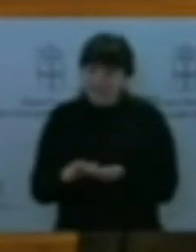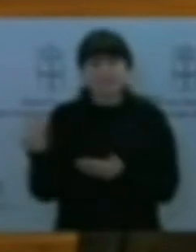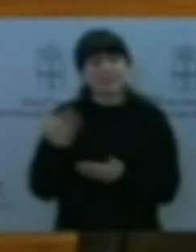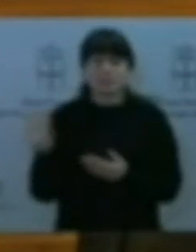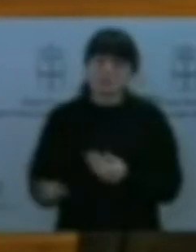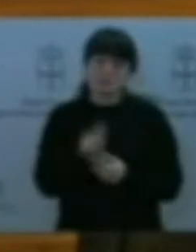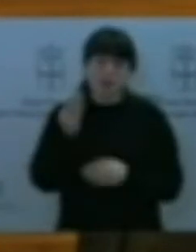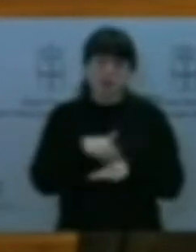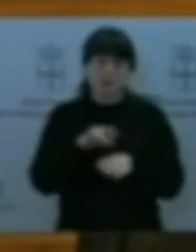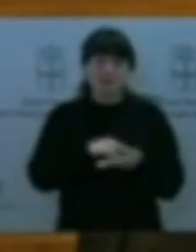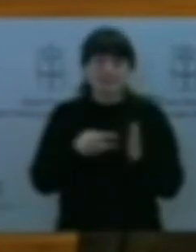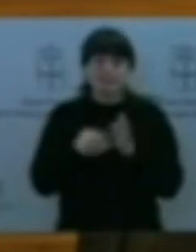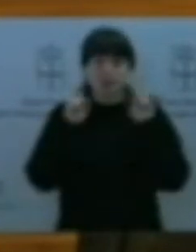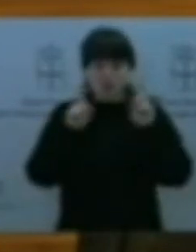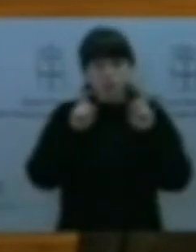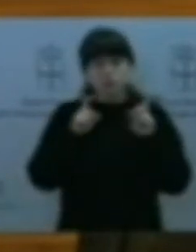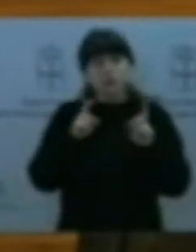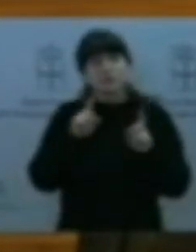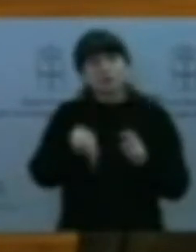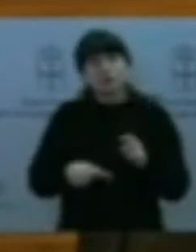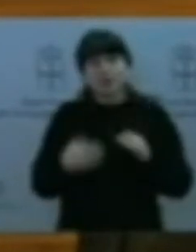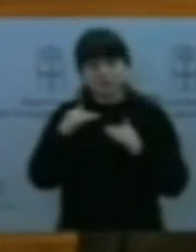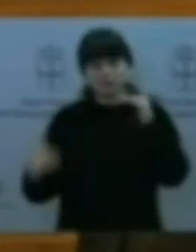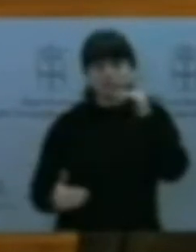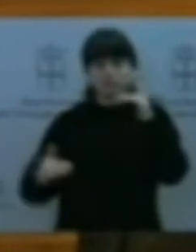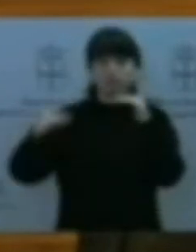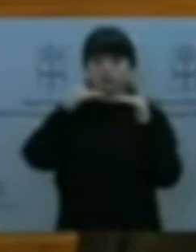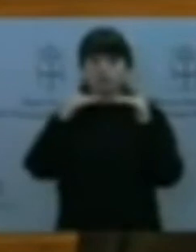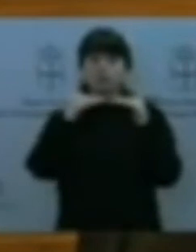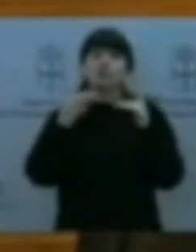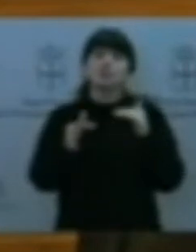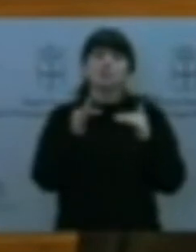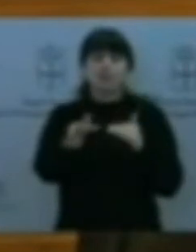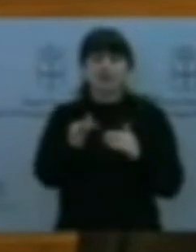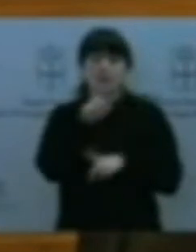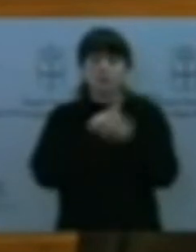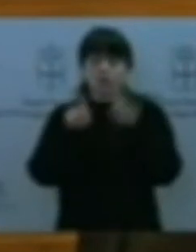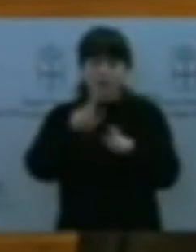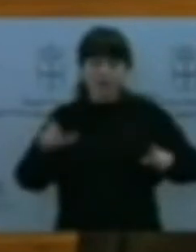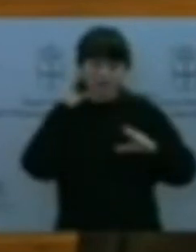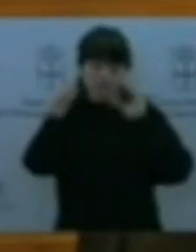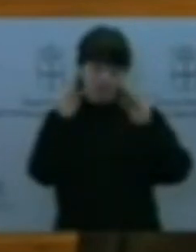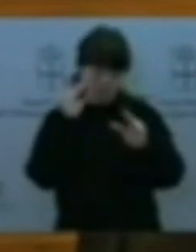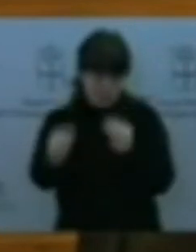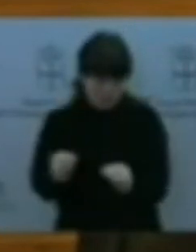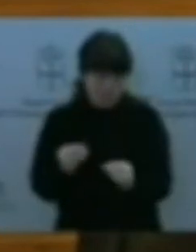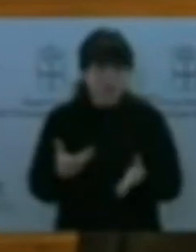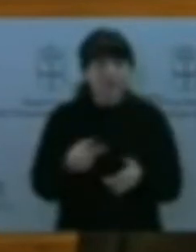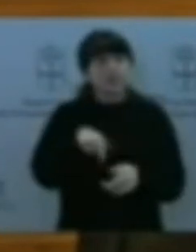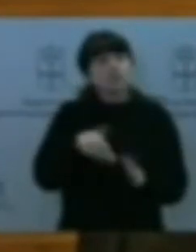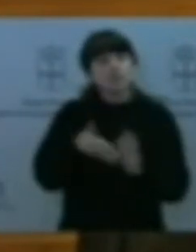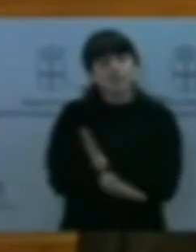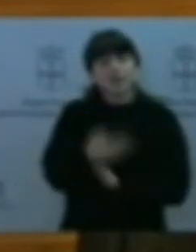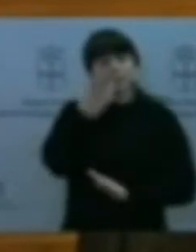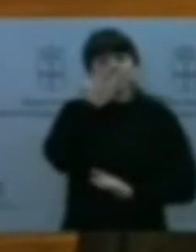la desigualdad y lucharía contra el problema demográfico. Palabras, compromisos, pero hechos ninguno. Y por lo tanto, en este